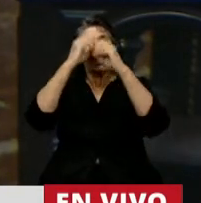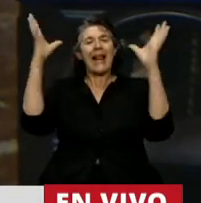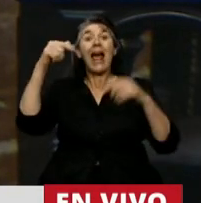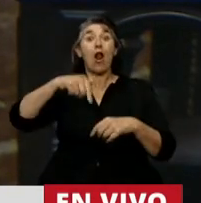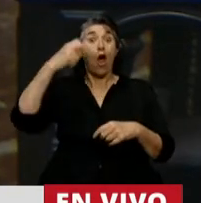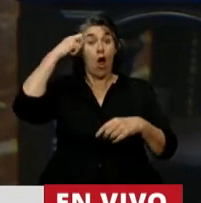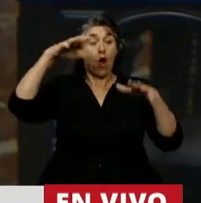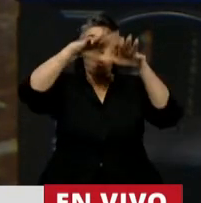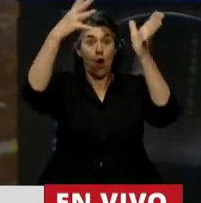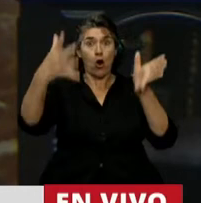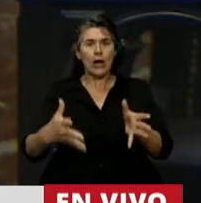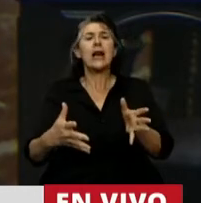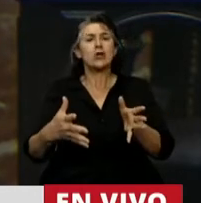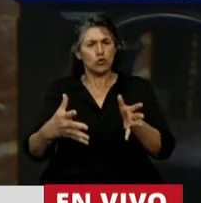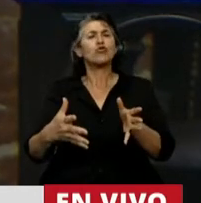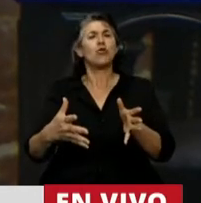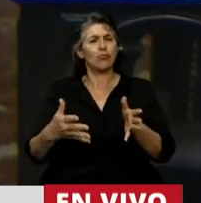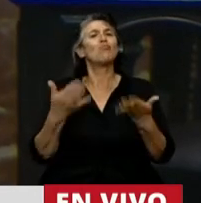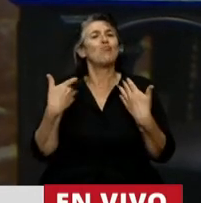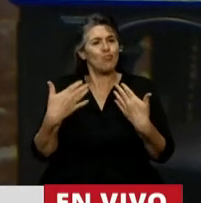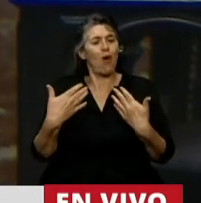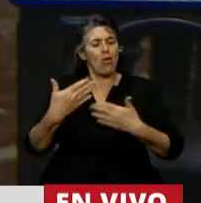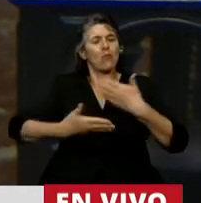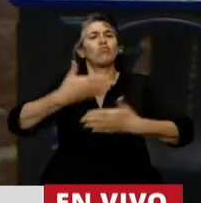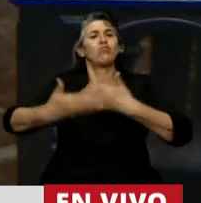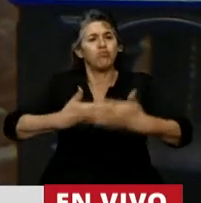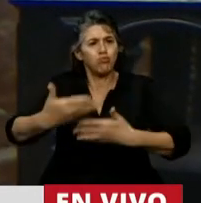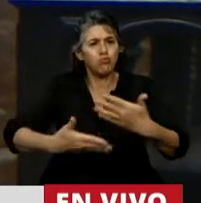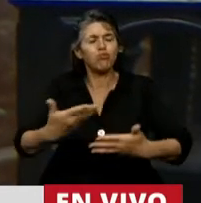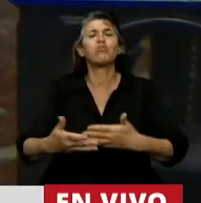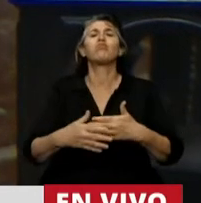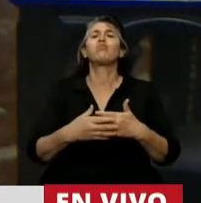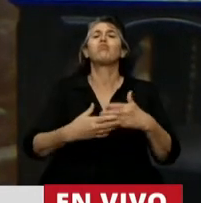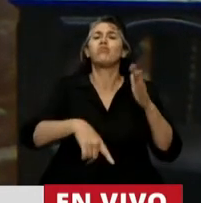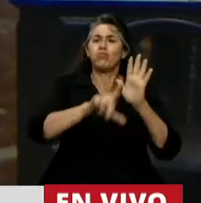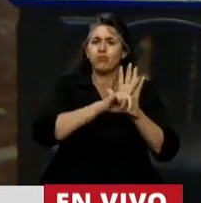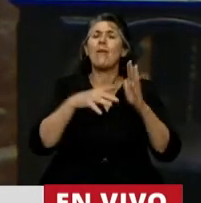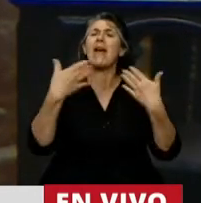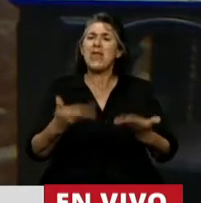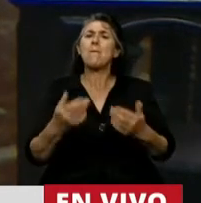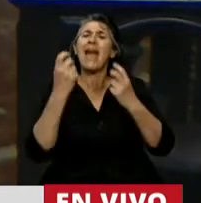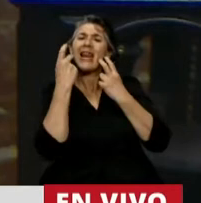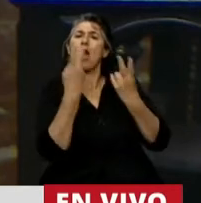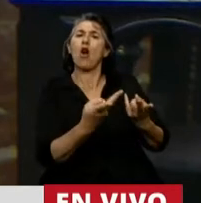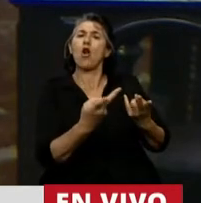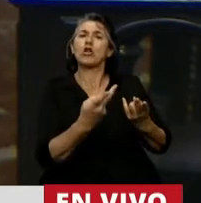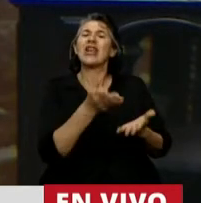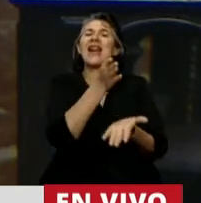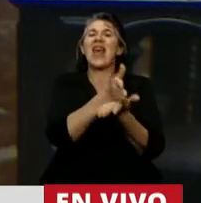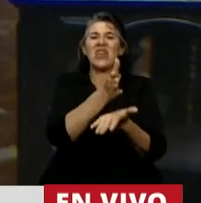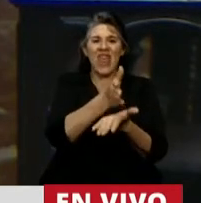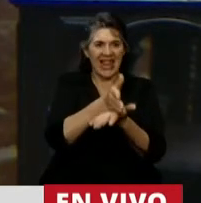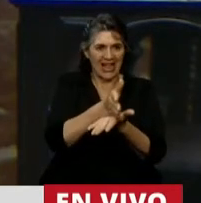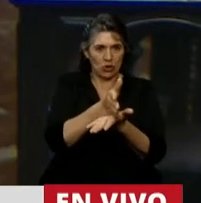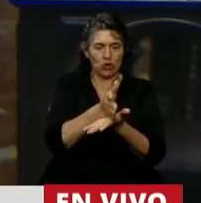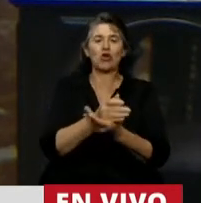puede legislar, reglamentar y reconocer derechos. Se